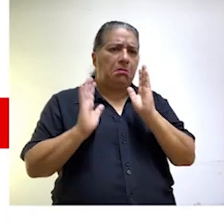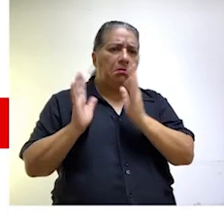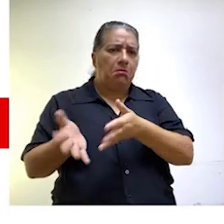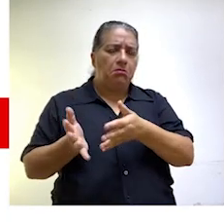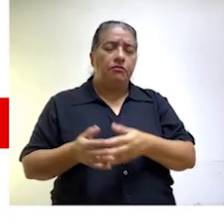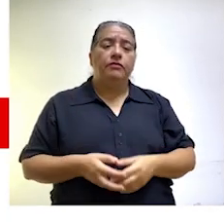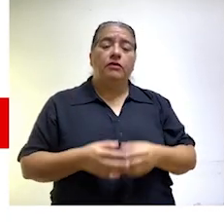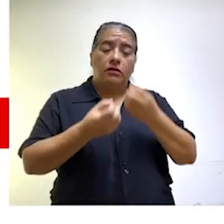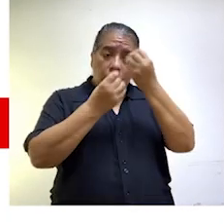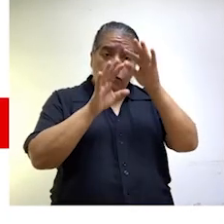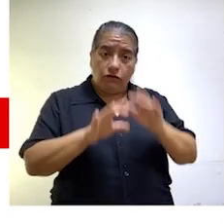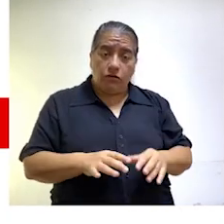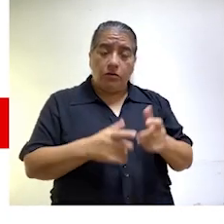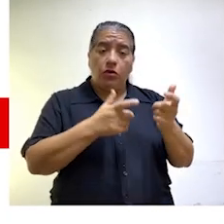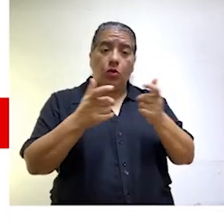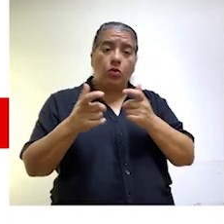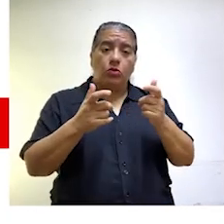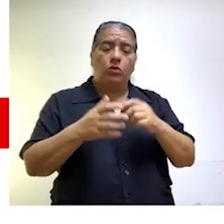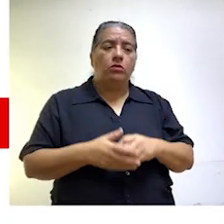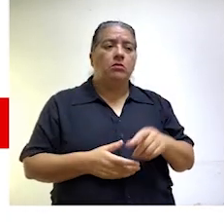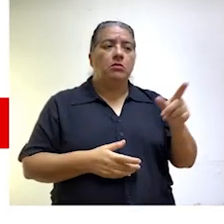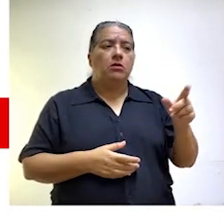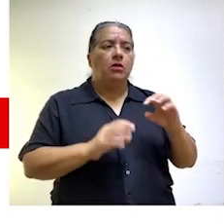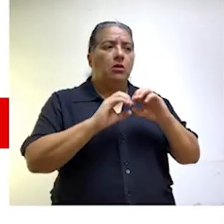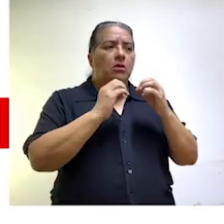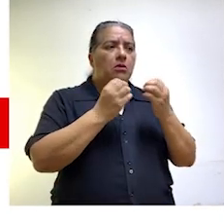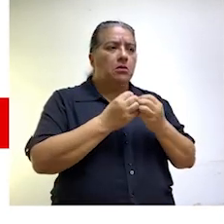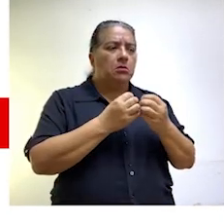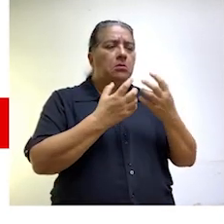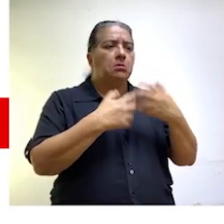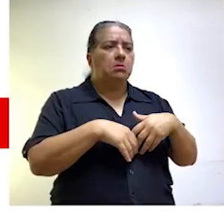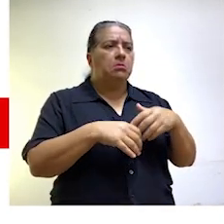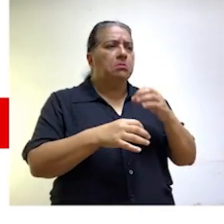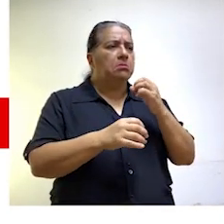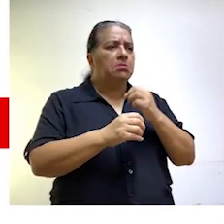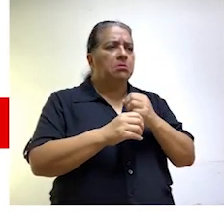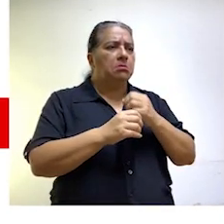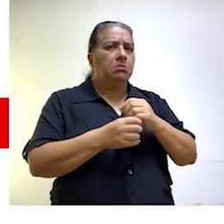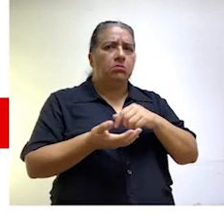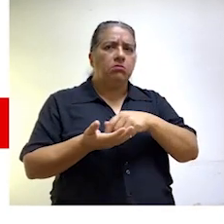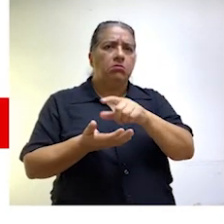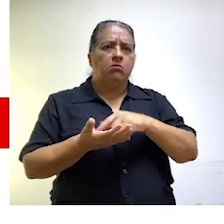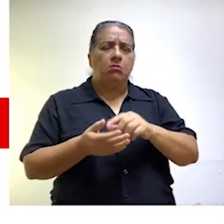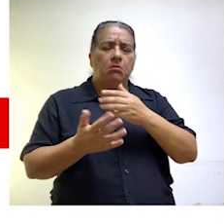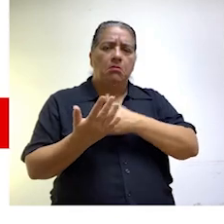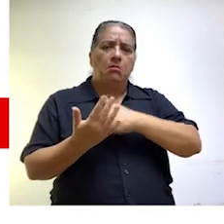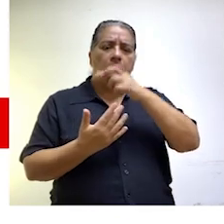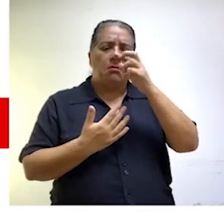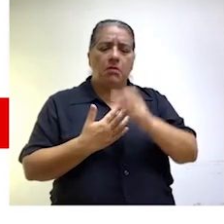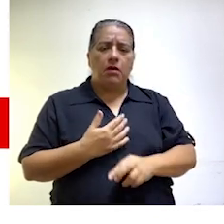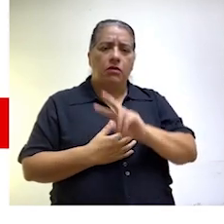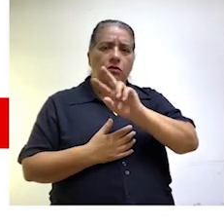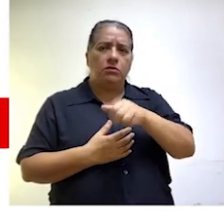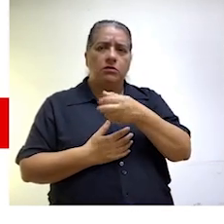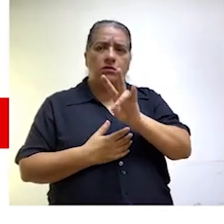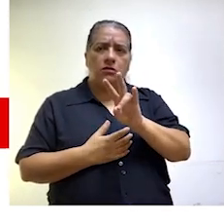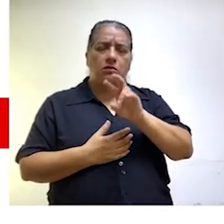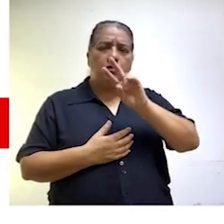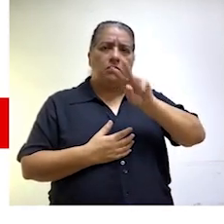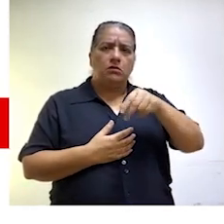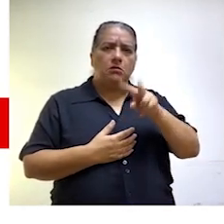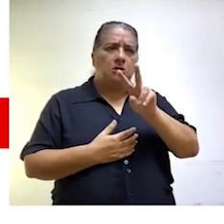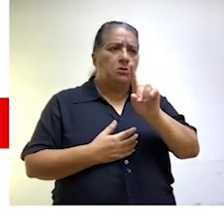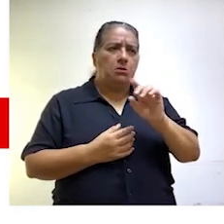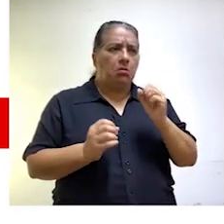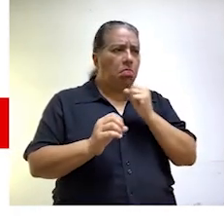De acuerdo a nuestro informe de control, la entidad no gestionó ni ejecutó el Plan de Inversión de Transmisión 2017-2021,